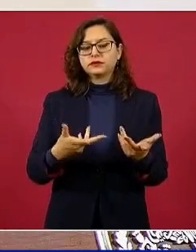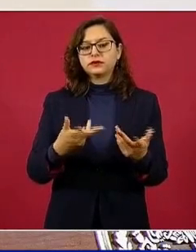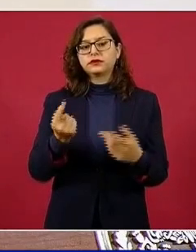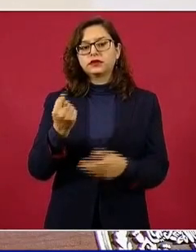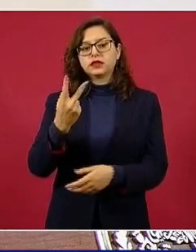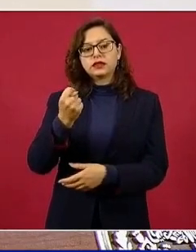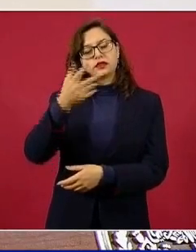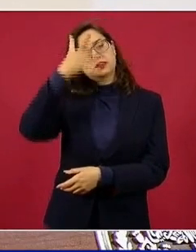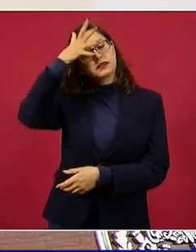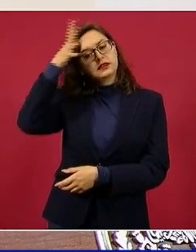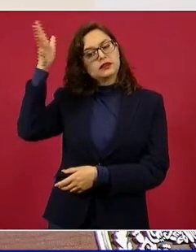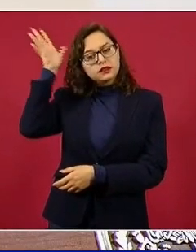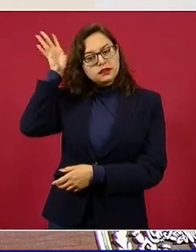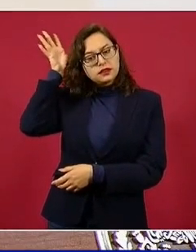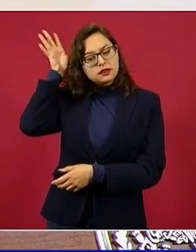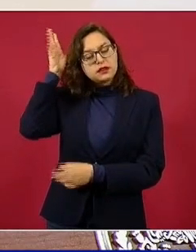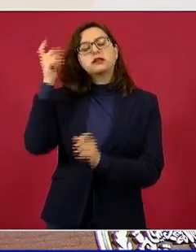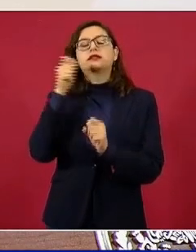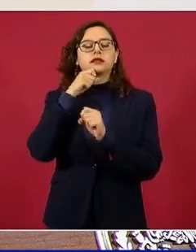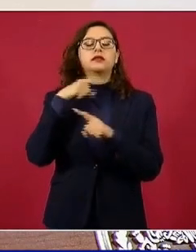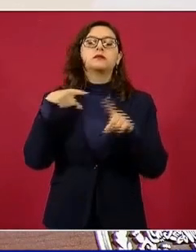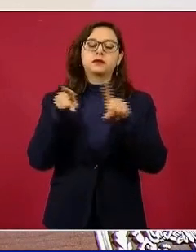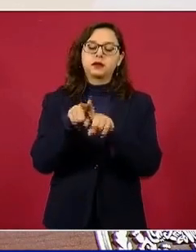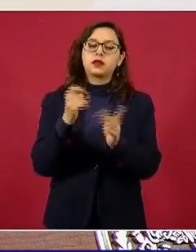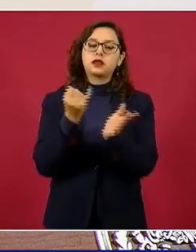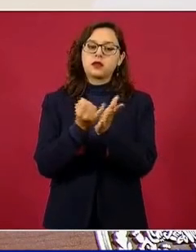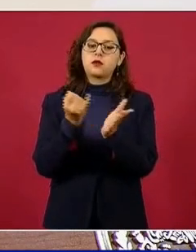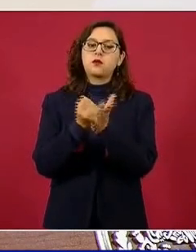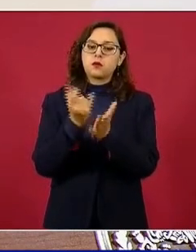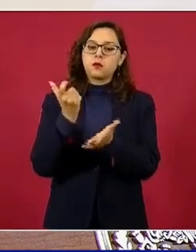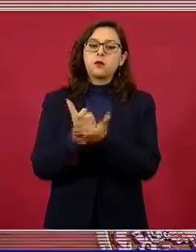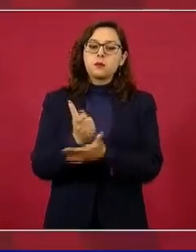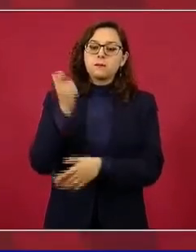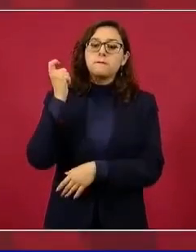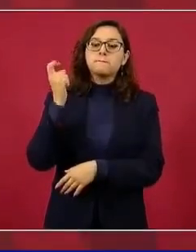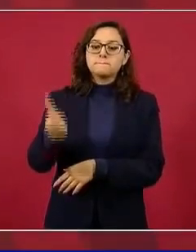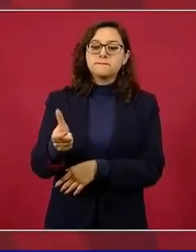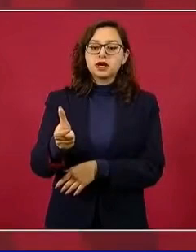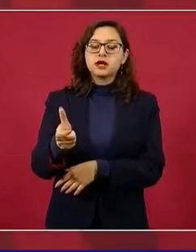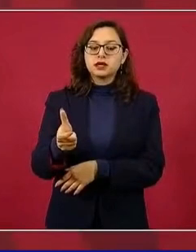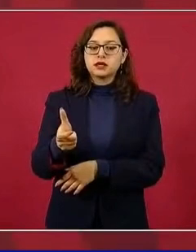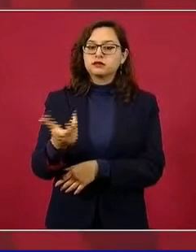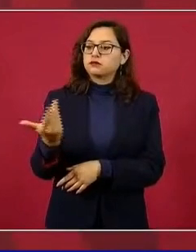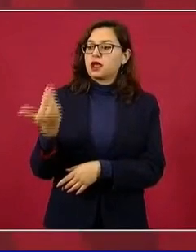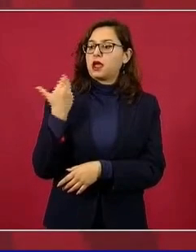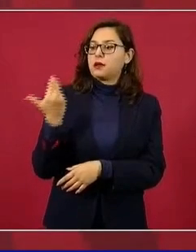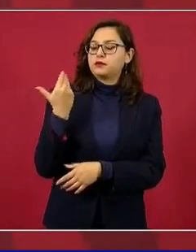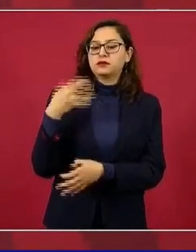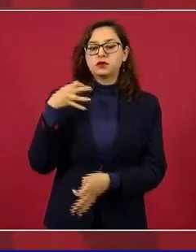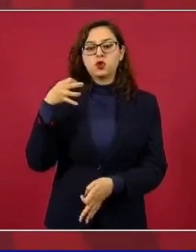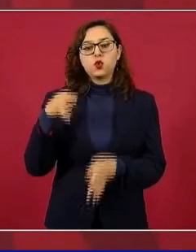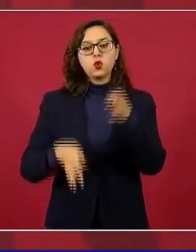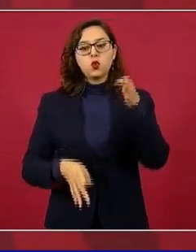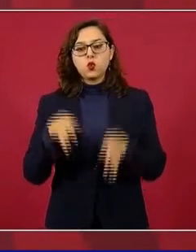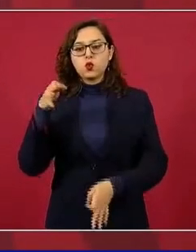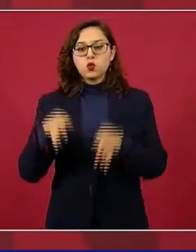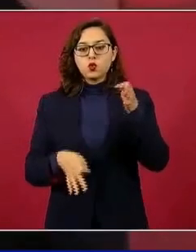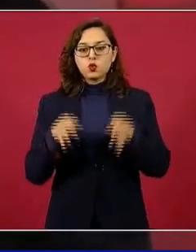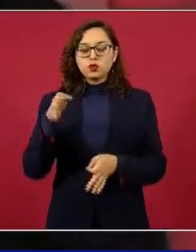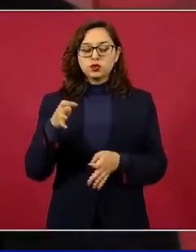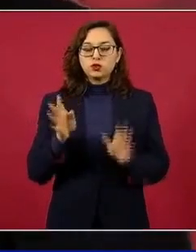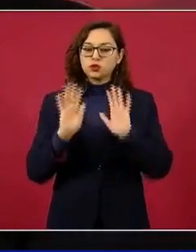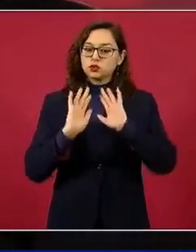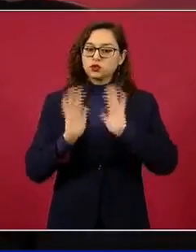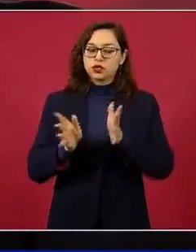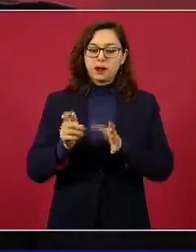por el juicio que acaba de resolver